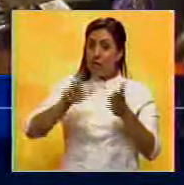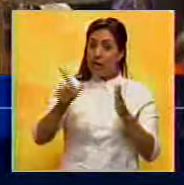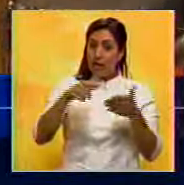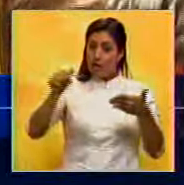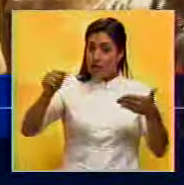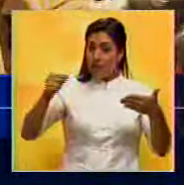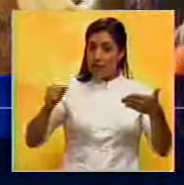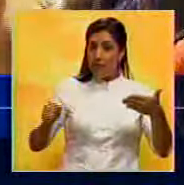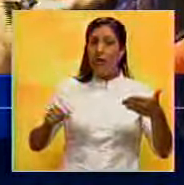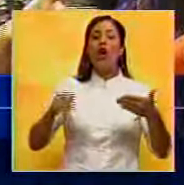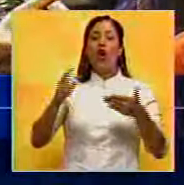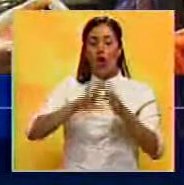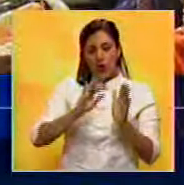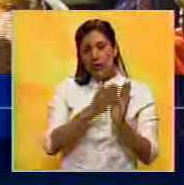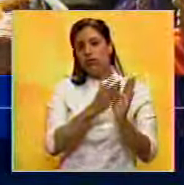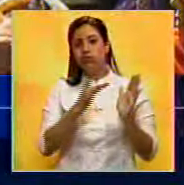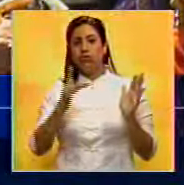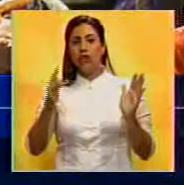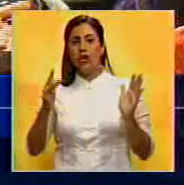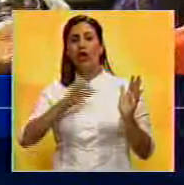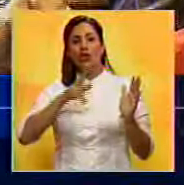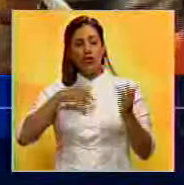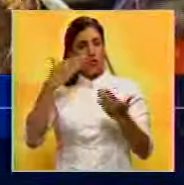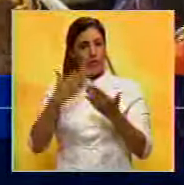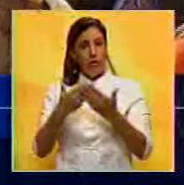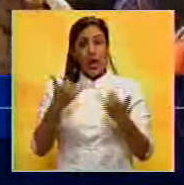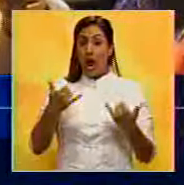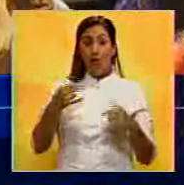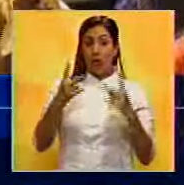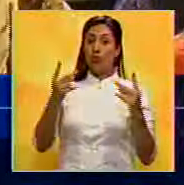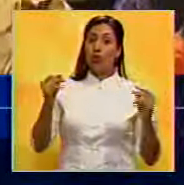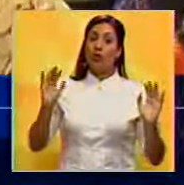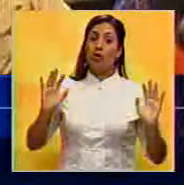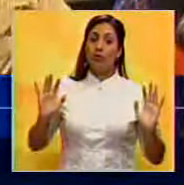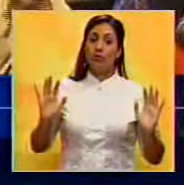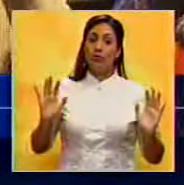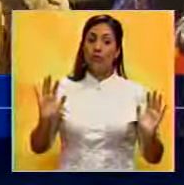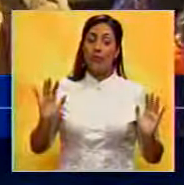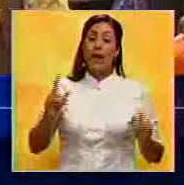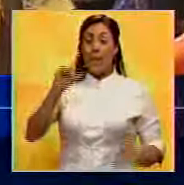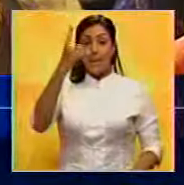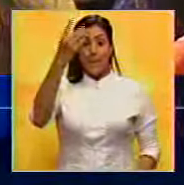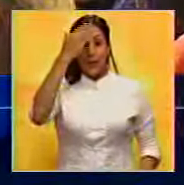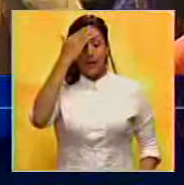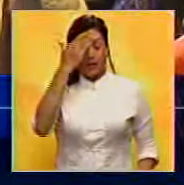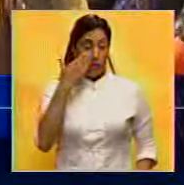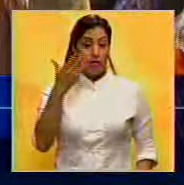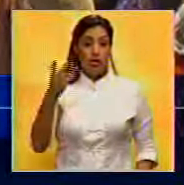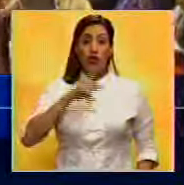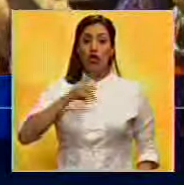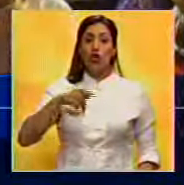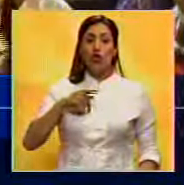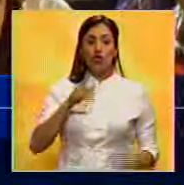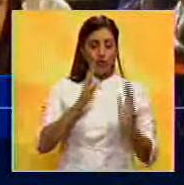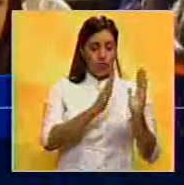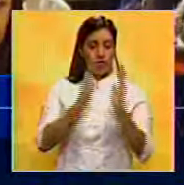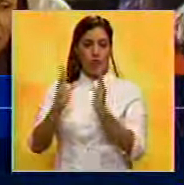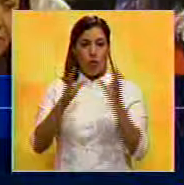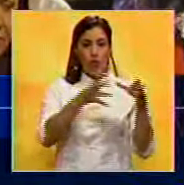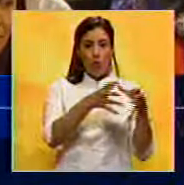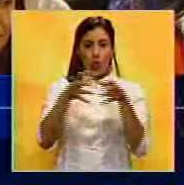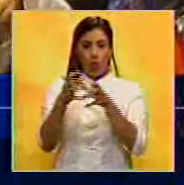requisitos nos volvieron a entender nuestra validación. Pero ahora no. Primero, fíjense, nos dividen en dos tantos,